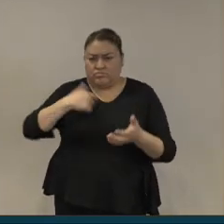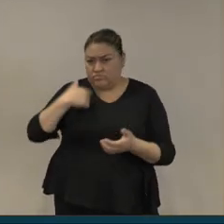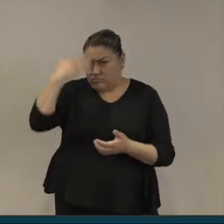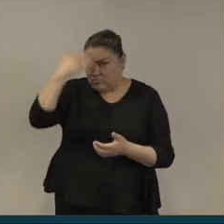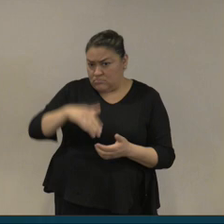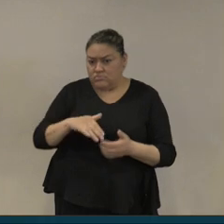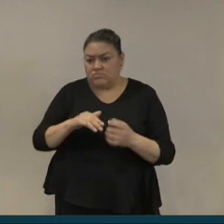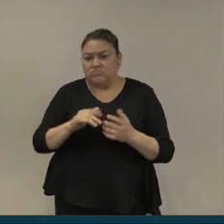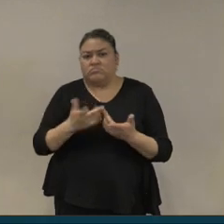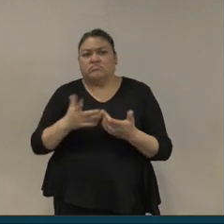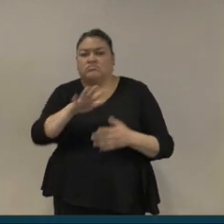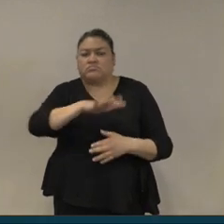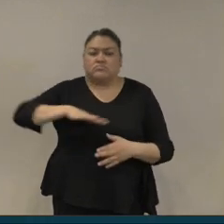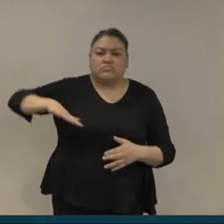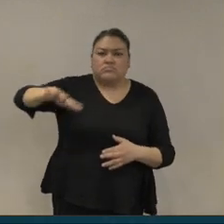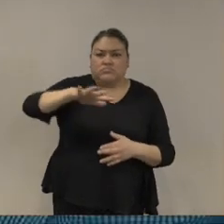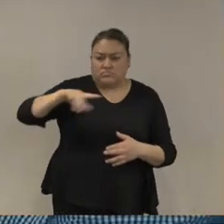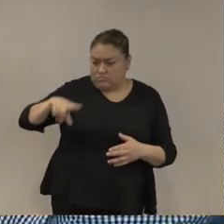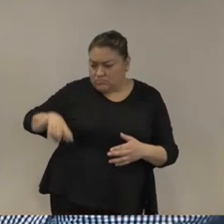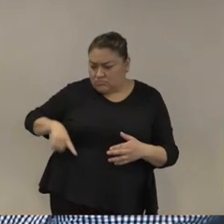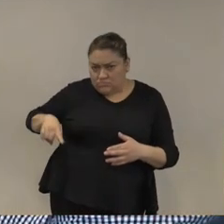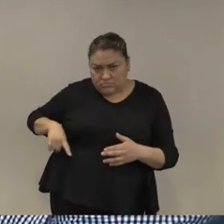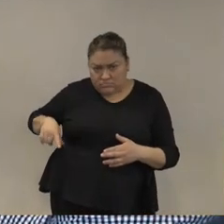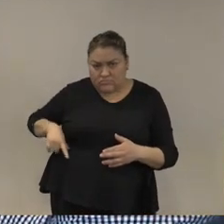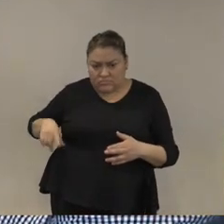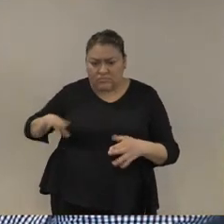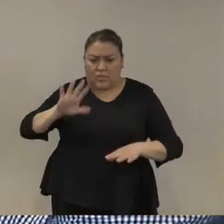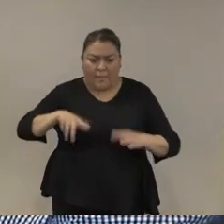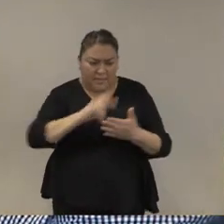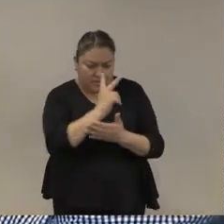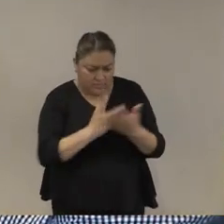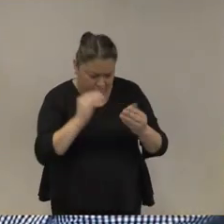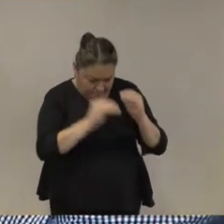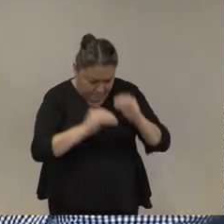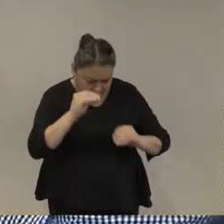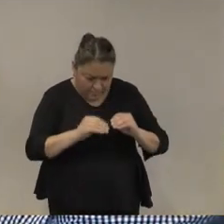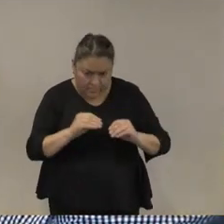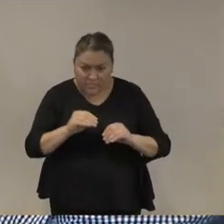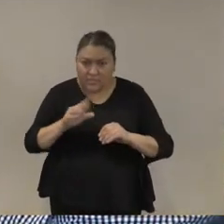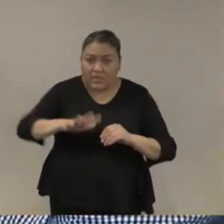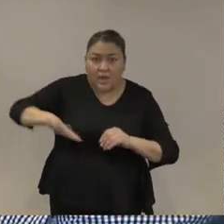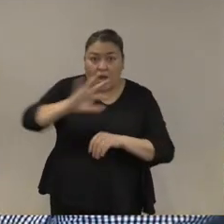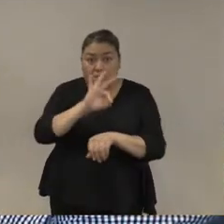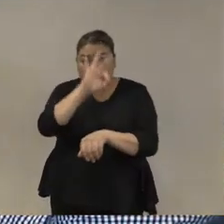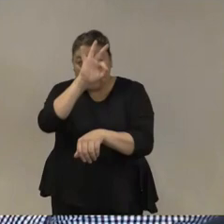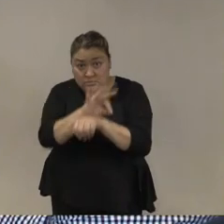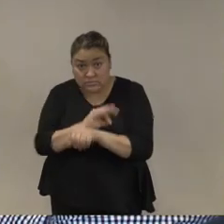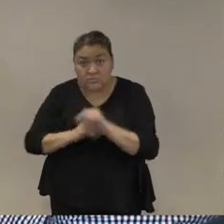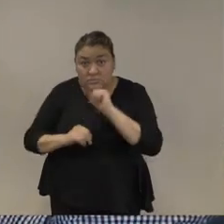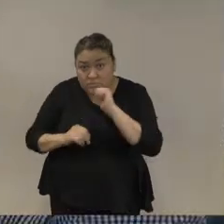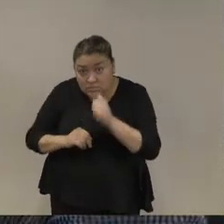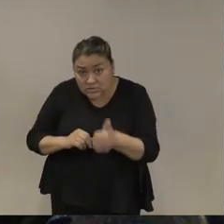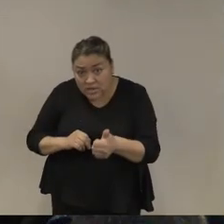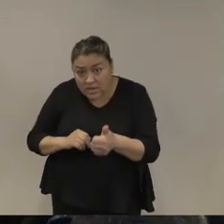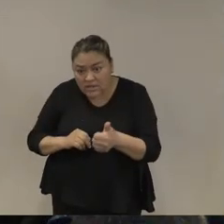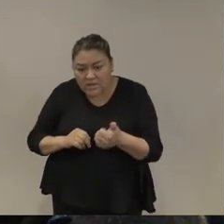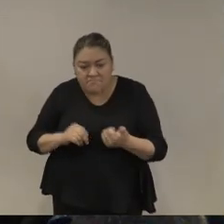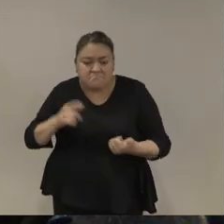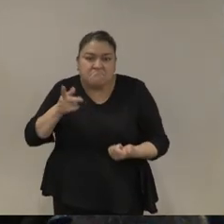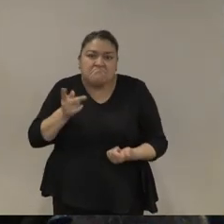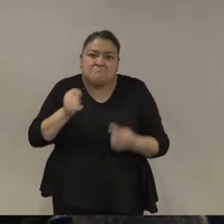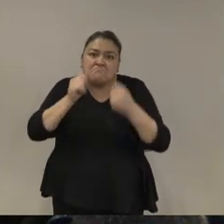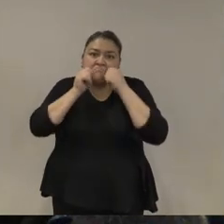determinada política pública no es eficiente para cumplir sus objetivos, ella continúa a través del tiempo.